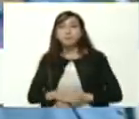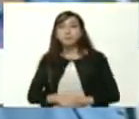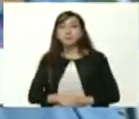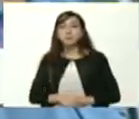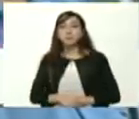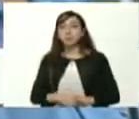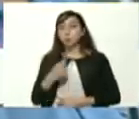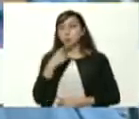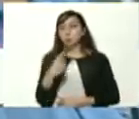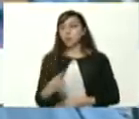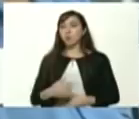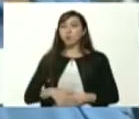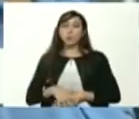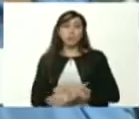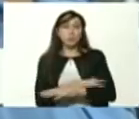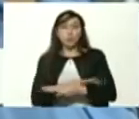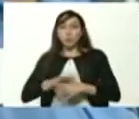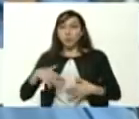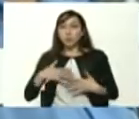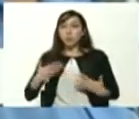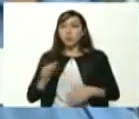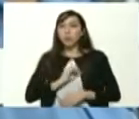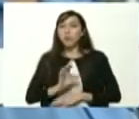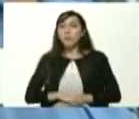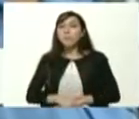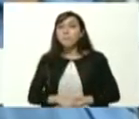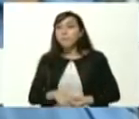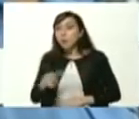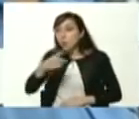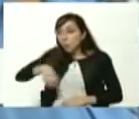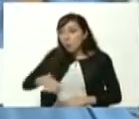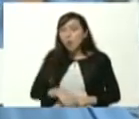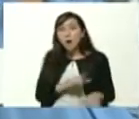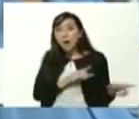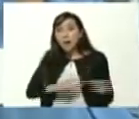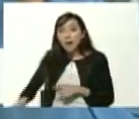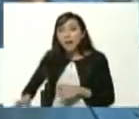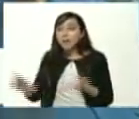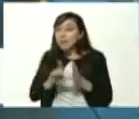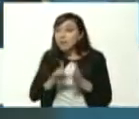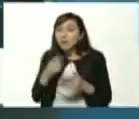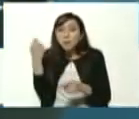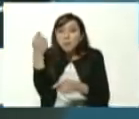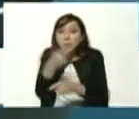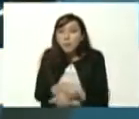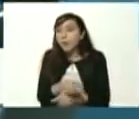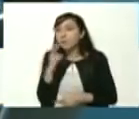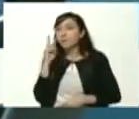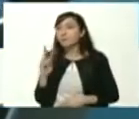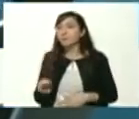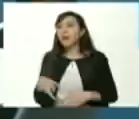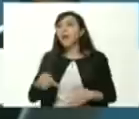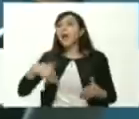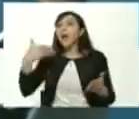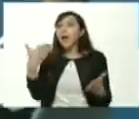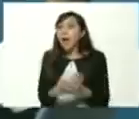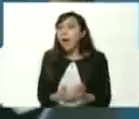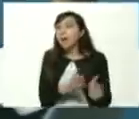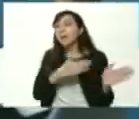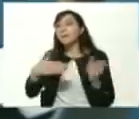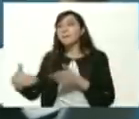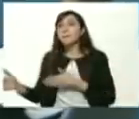lo digo y me da nostalgia porque ya ustedes se despiden de su liceo y no lo ven desde marzo